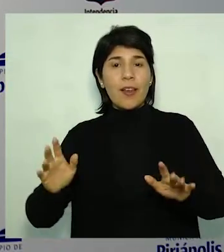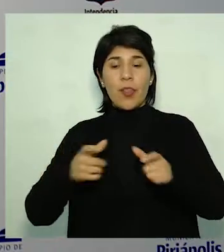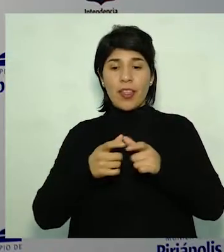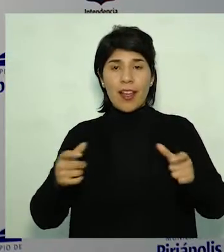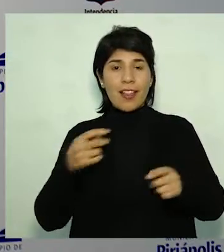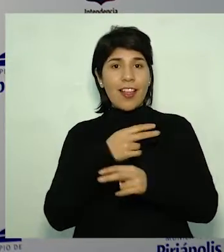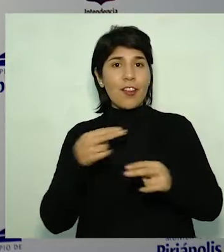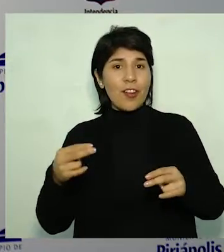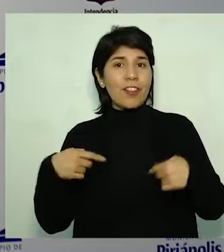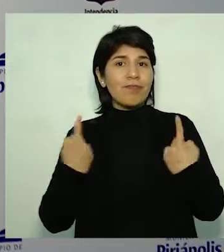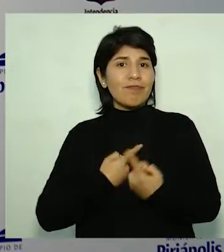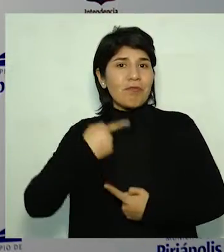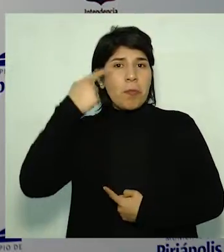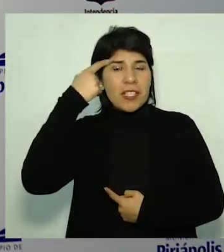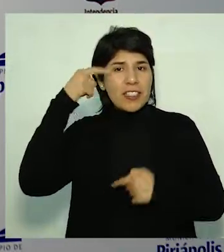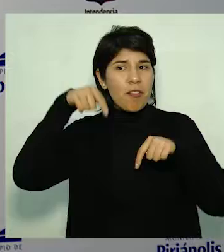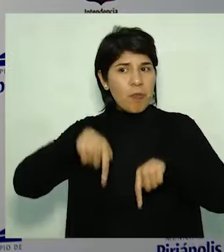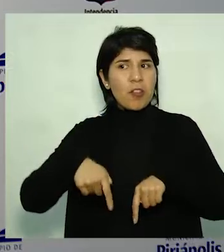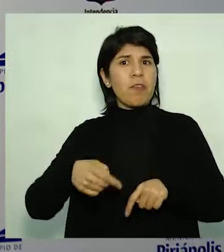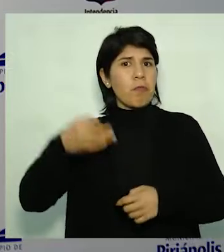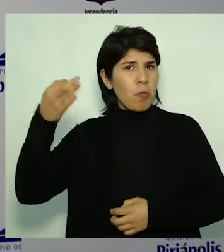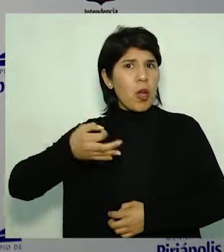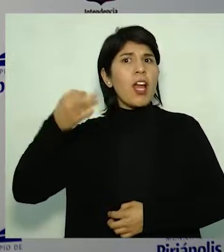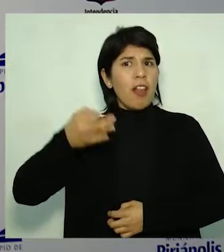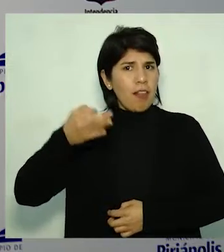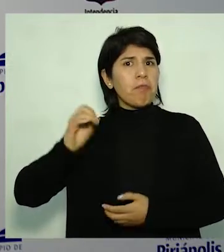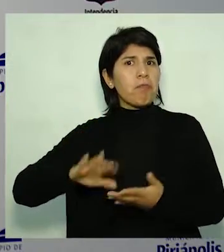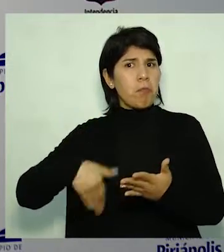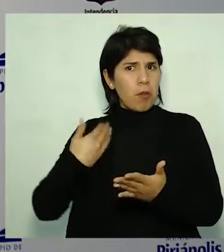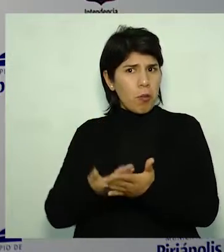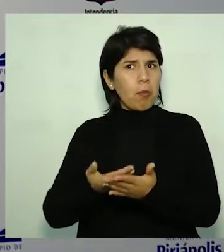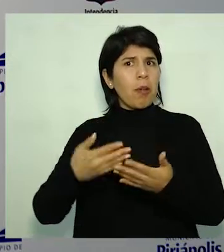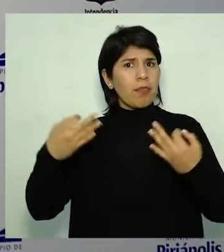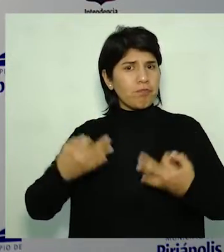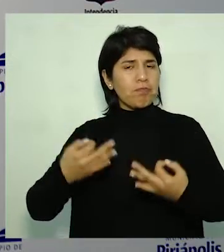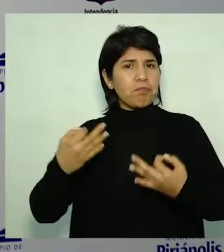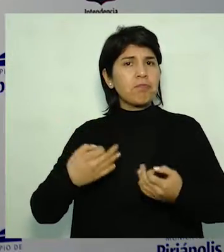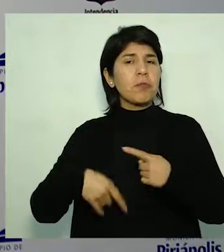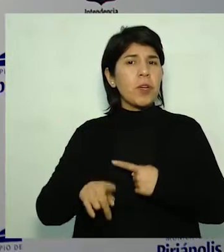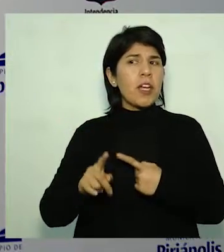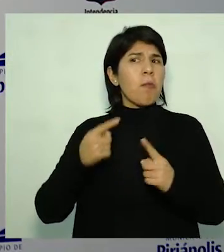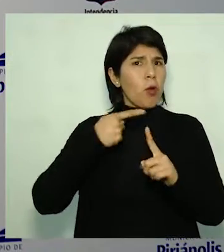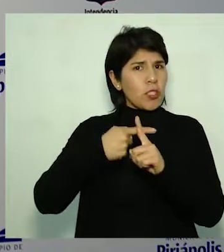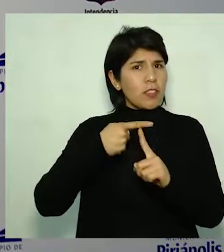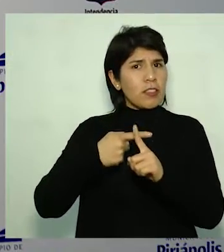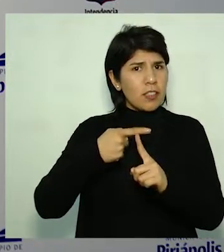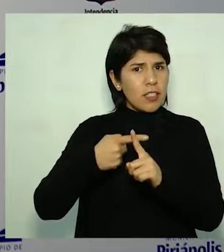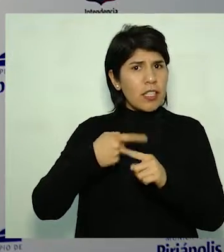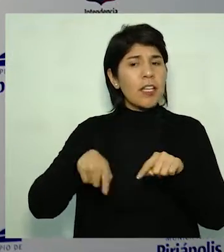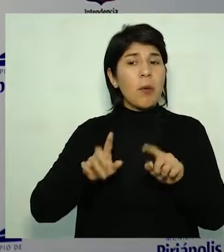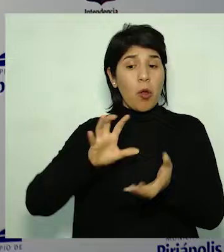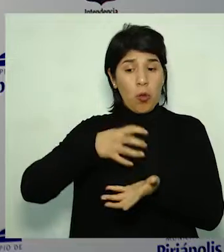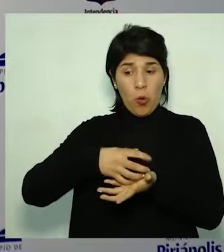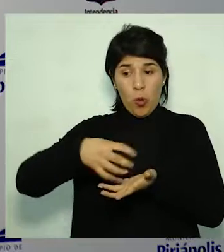tarjeta dorada, creemos que es una muy buena propuesta que se está llevando a cabo, muy positiva,